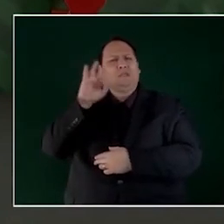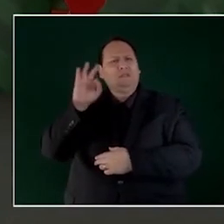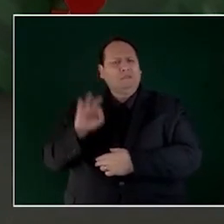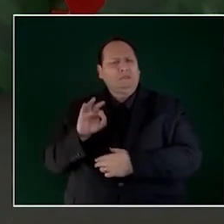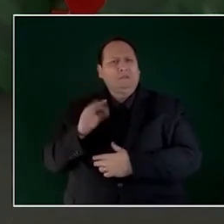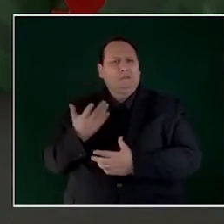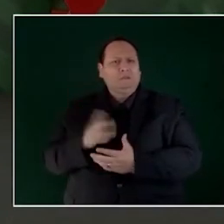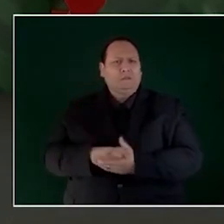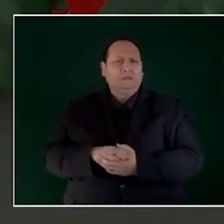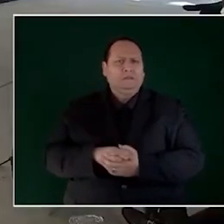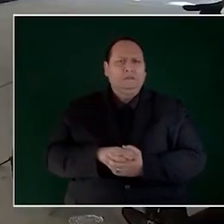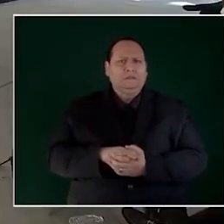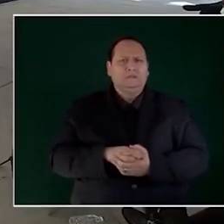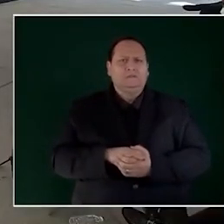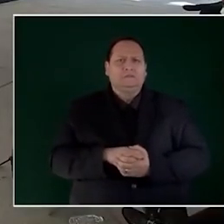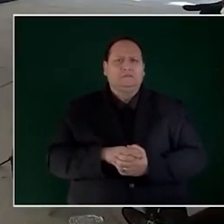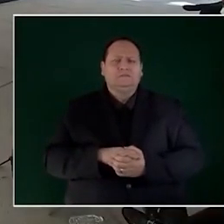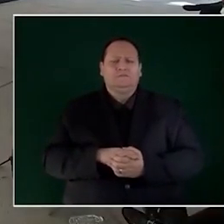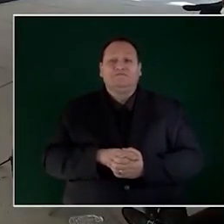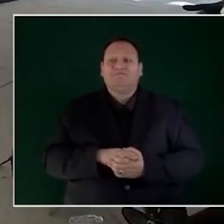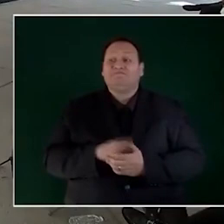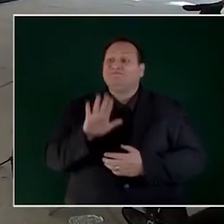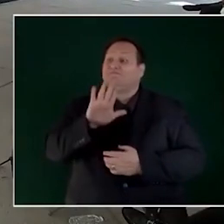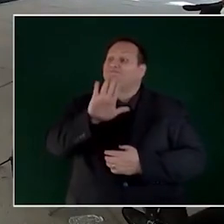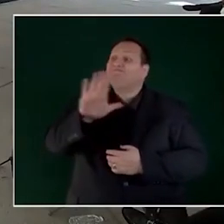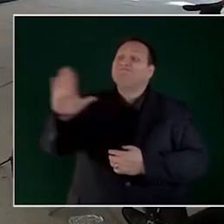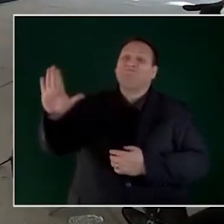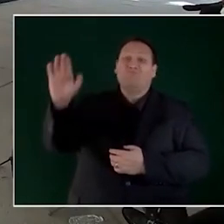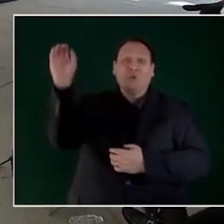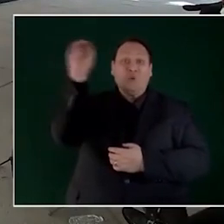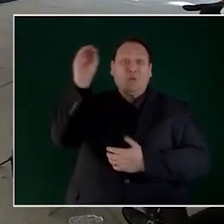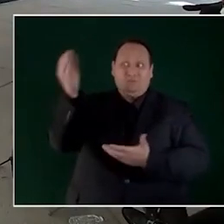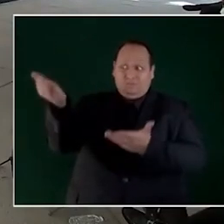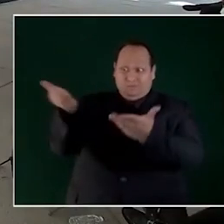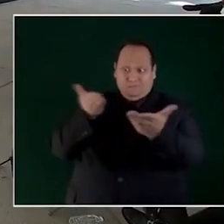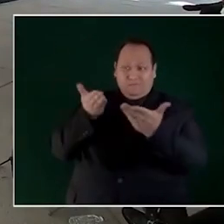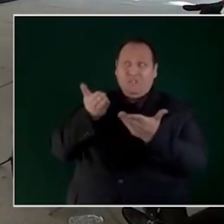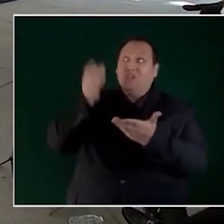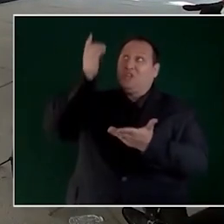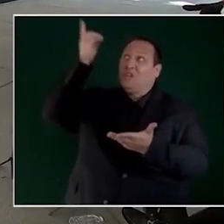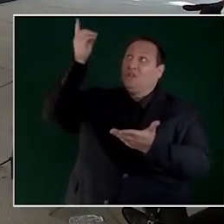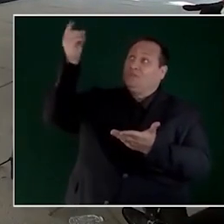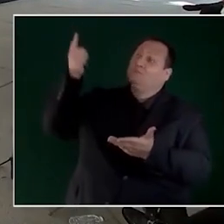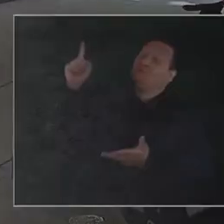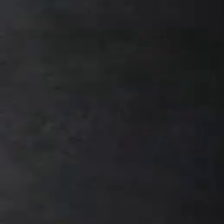Esa es la voz del pueblo que es la voz de Dios. Saludos.